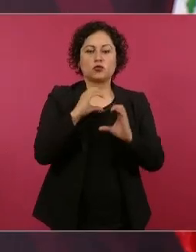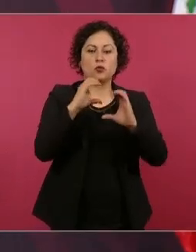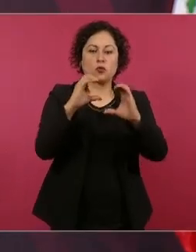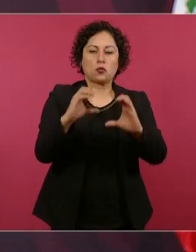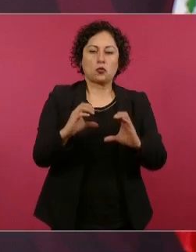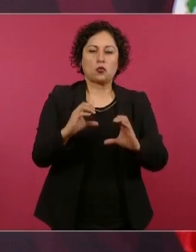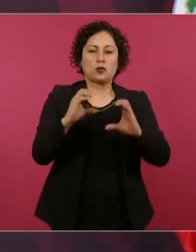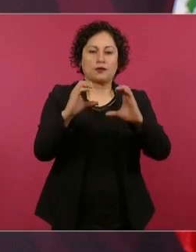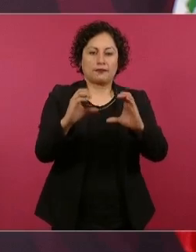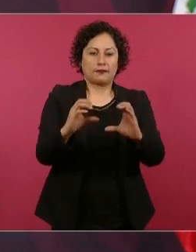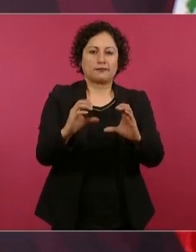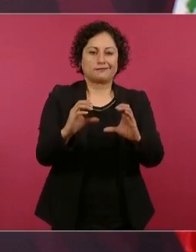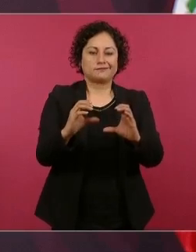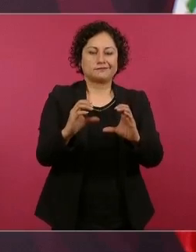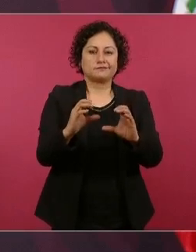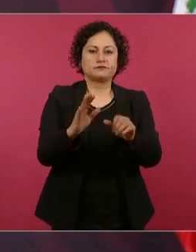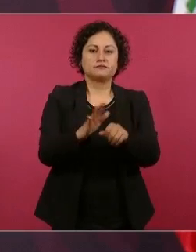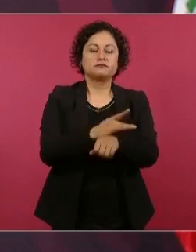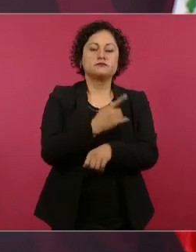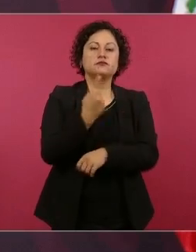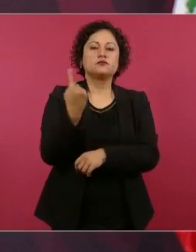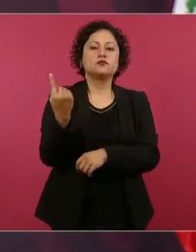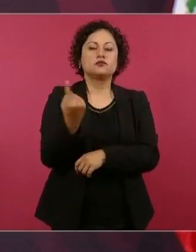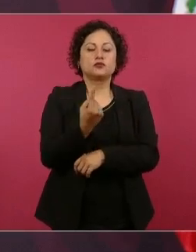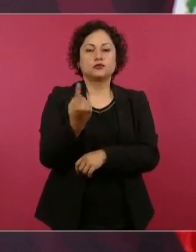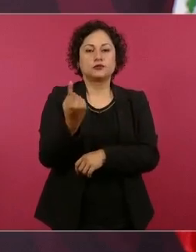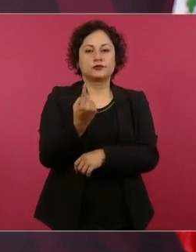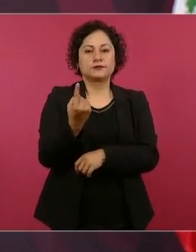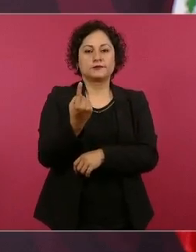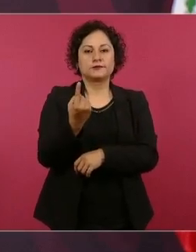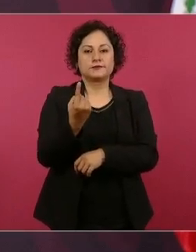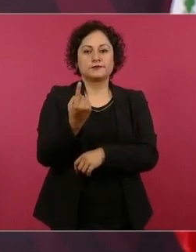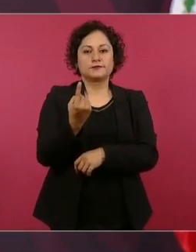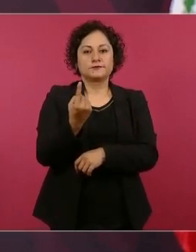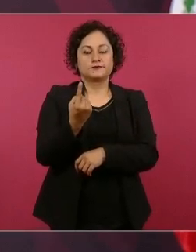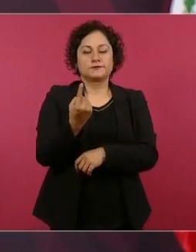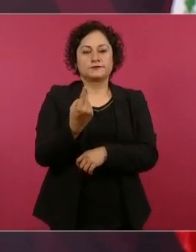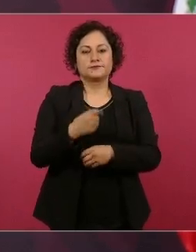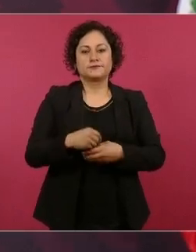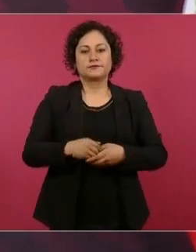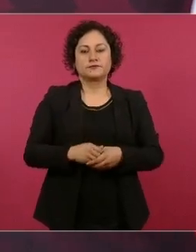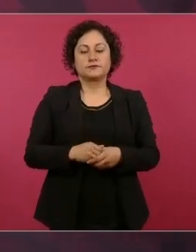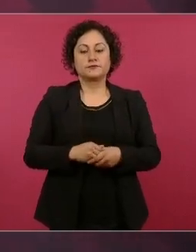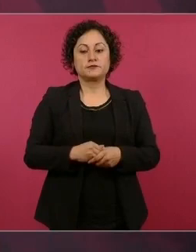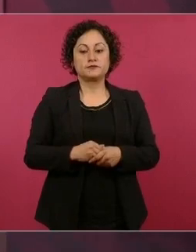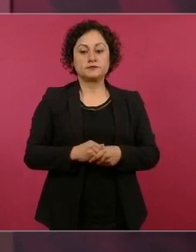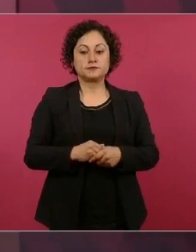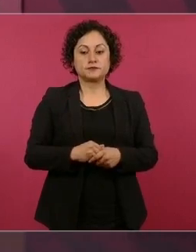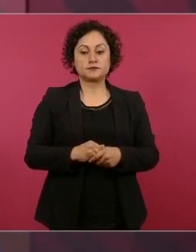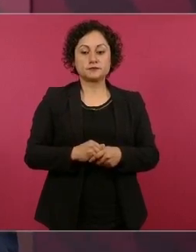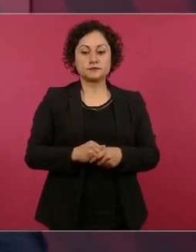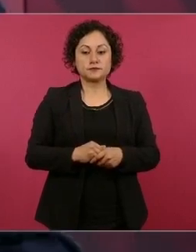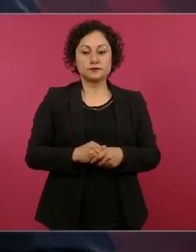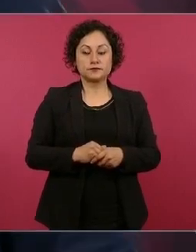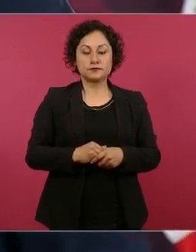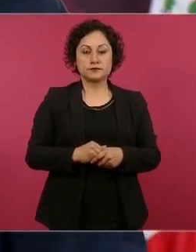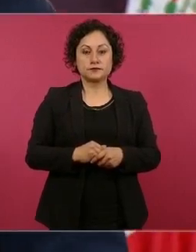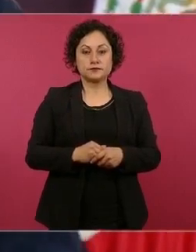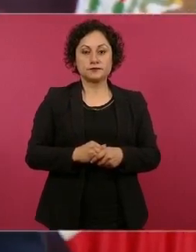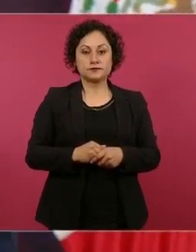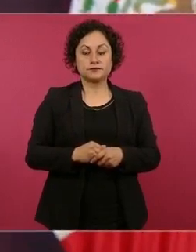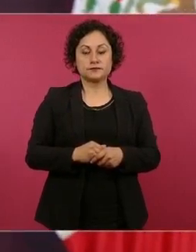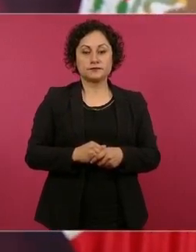este asunto tan